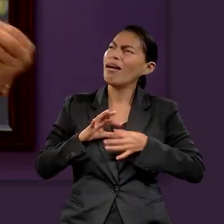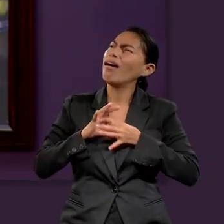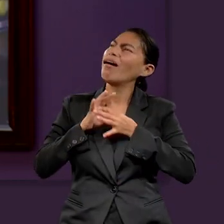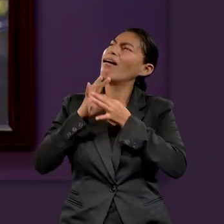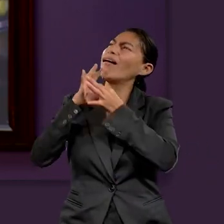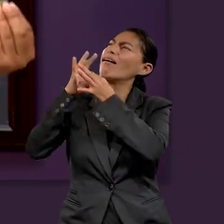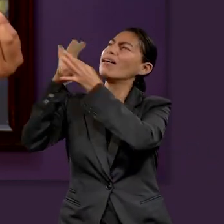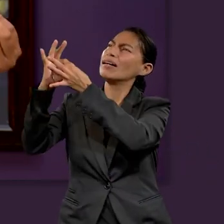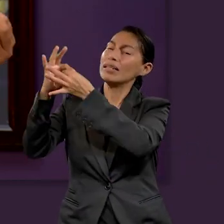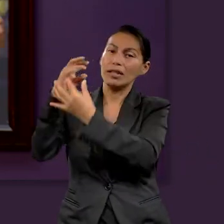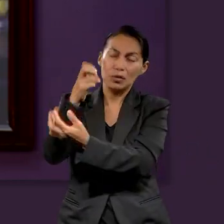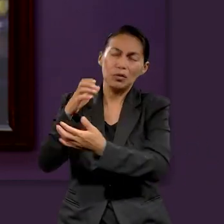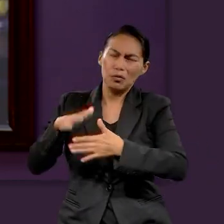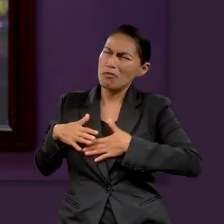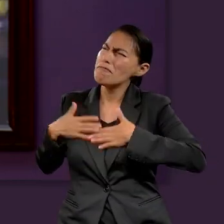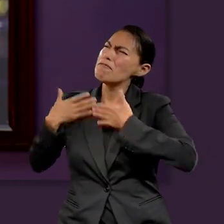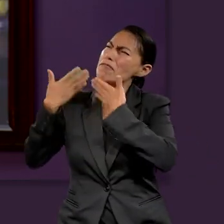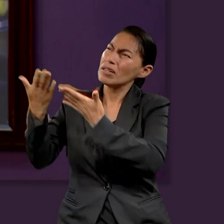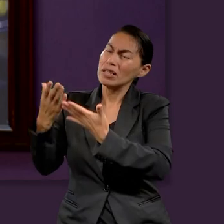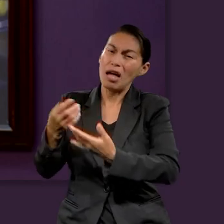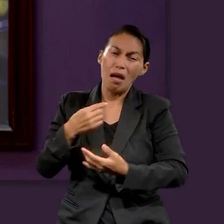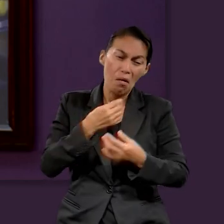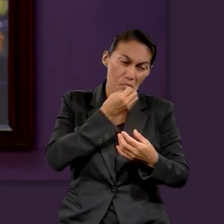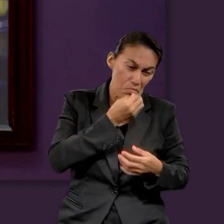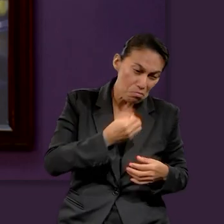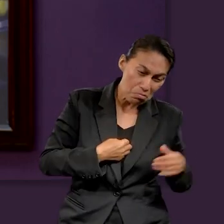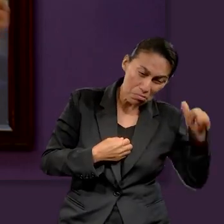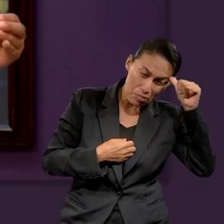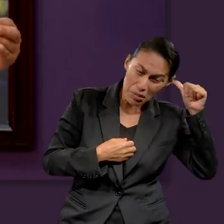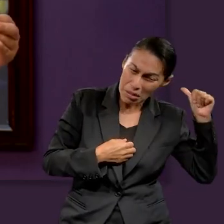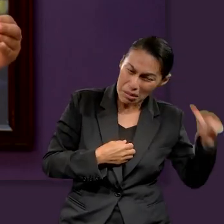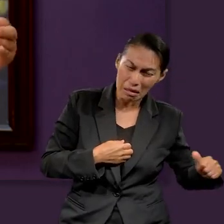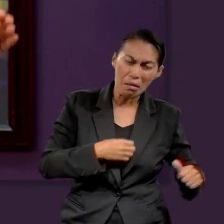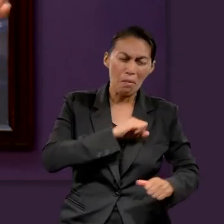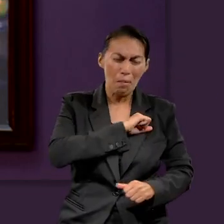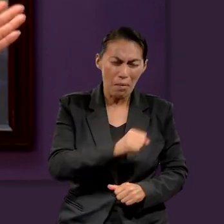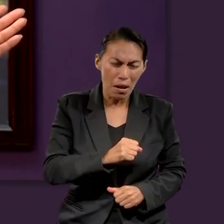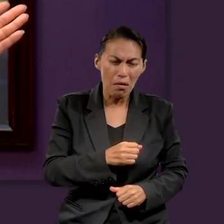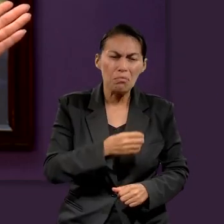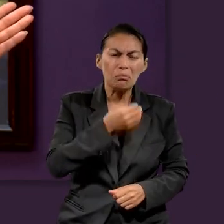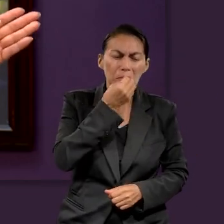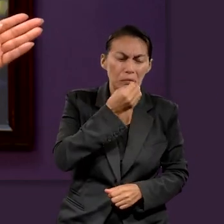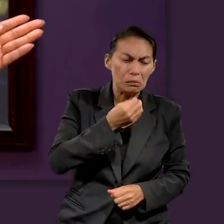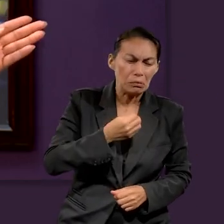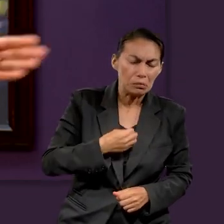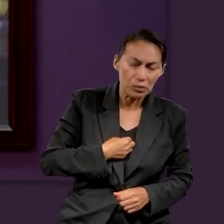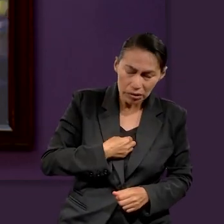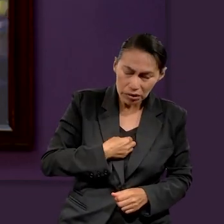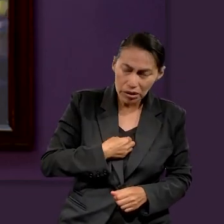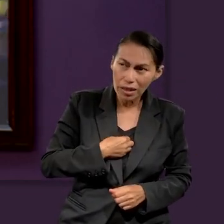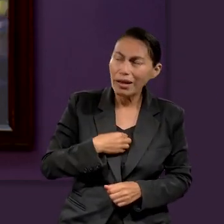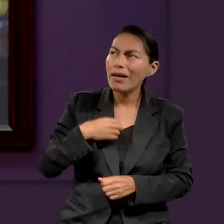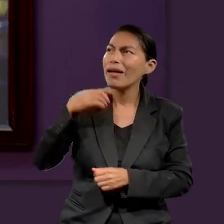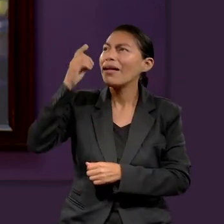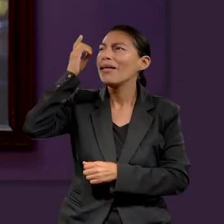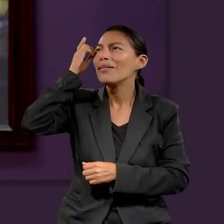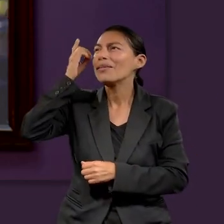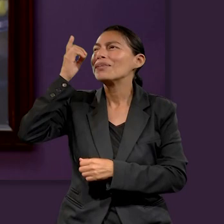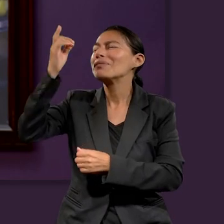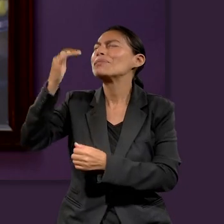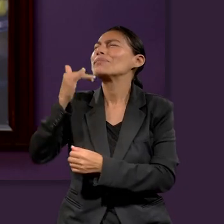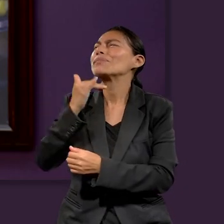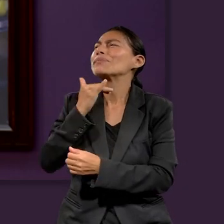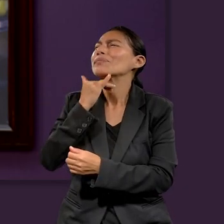bien, nuestro bienestar. Entonces, pues, igual nada más tener esa confianza, esa certeza de que si ya hicimos algo malo, pues igual, este, pues es más grande la